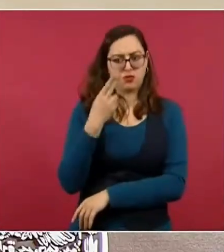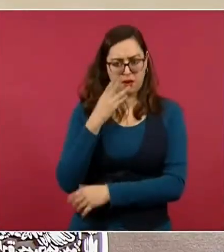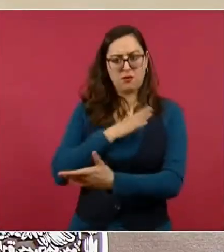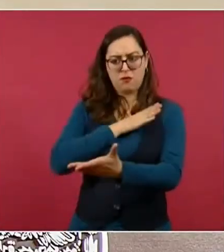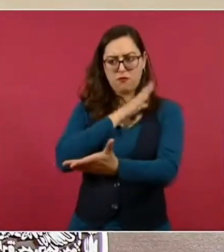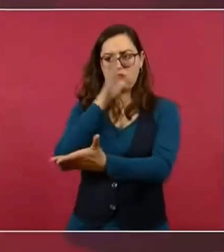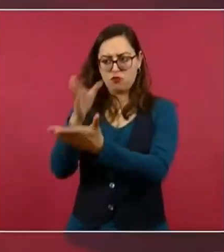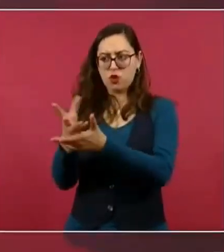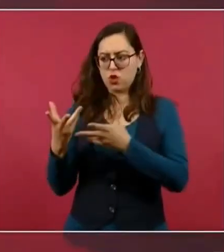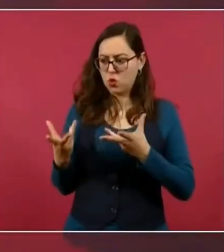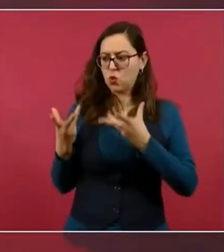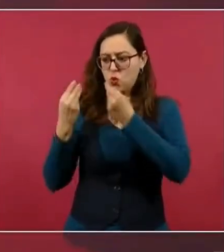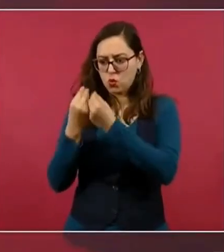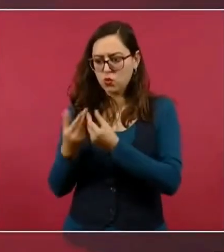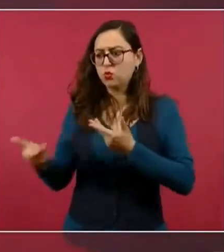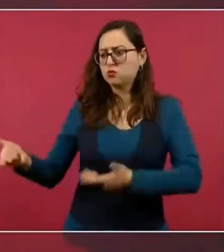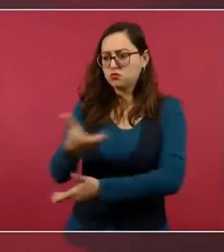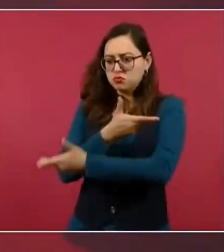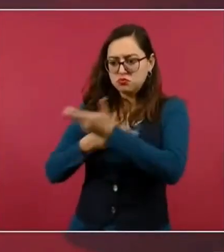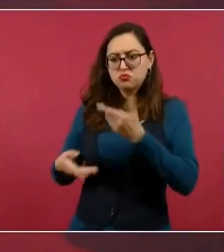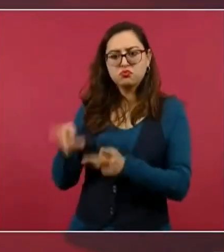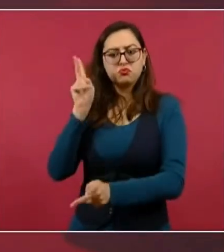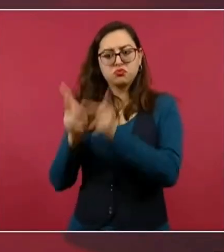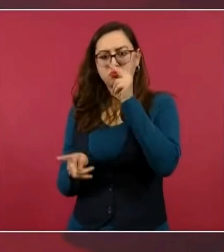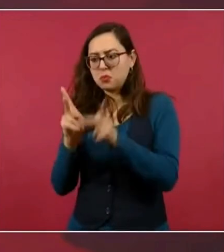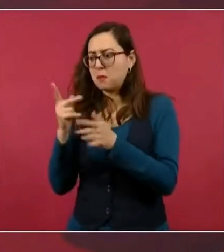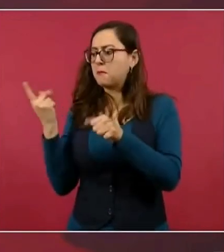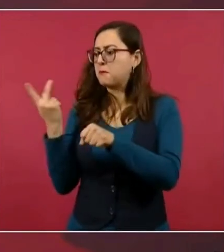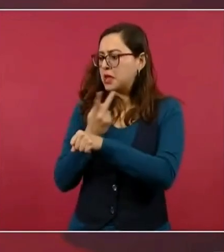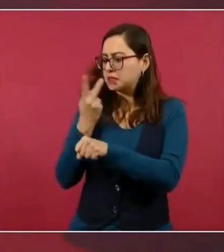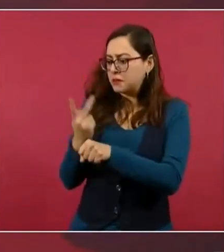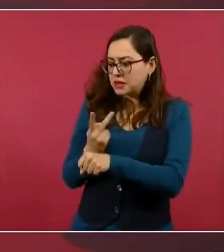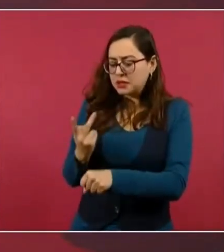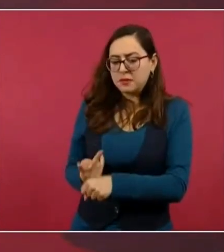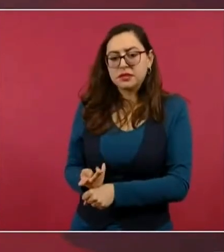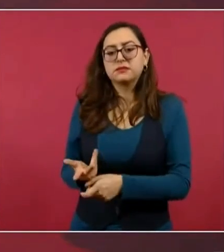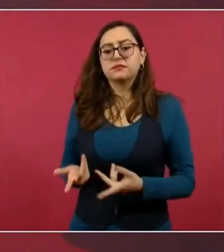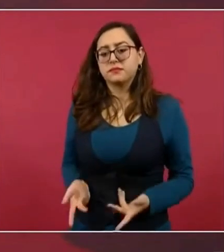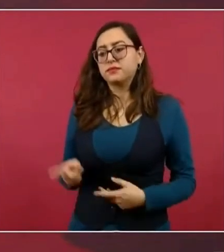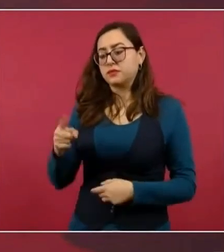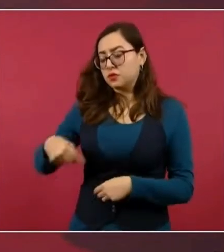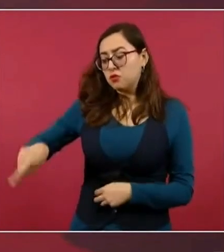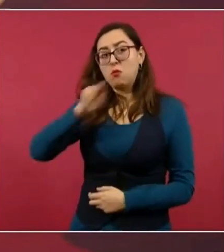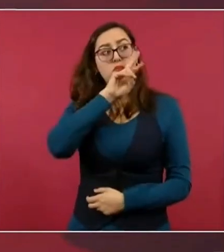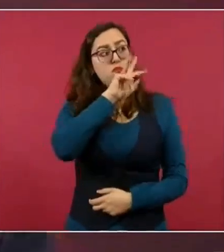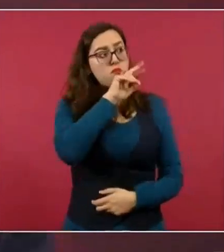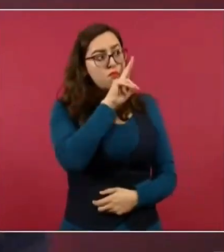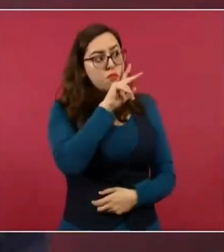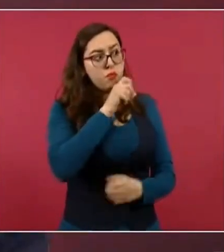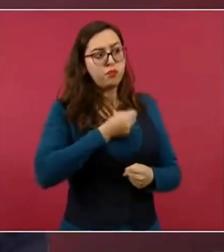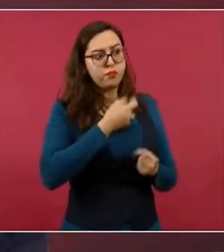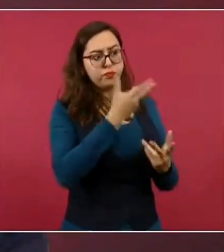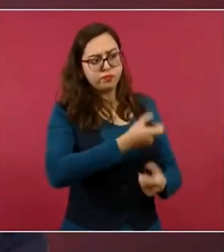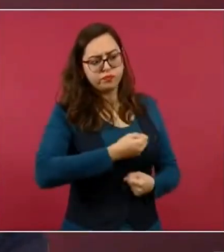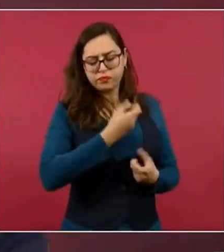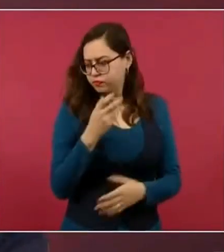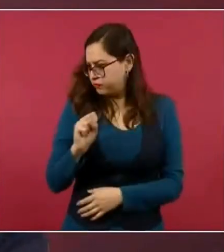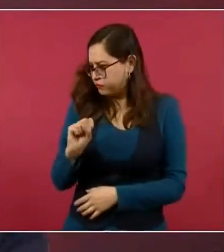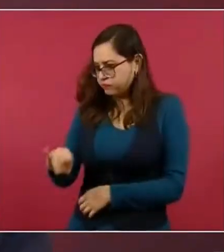acompañó, por cierto, el gobernador Durazo, atendiendo todos los elementos que son de su preocupación. Tanto la atención